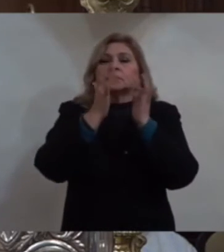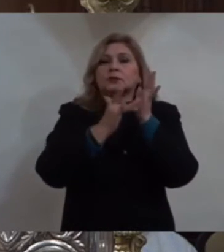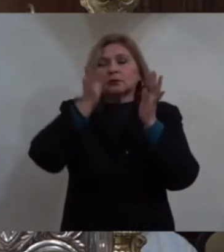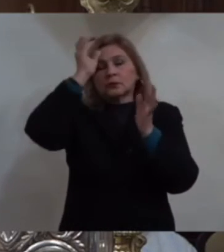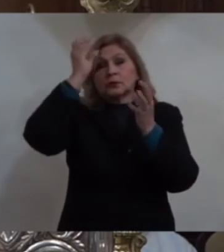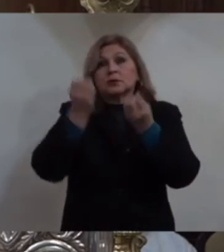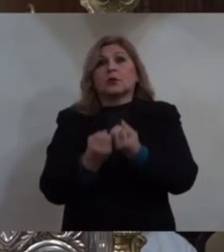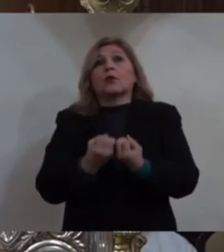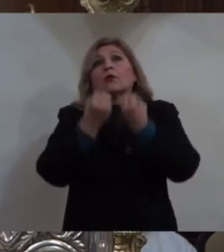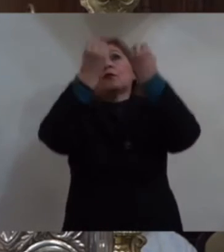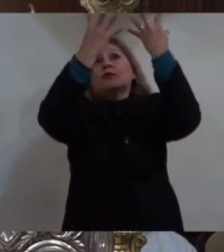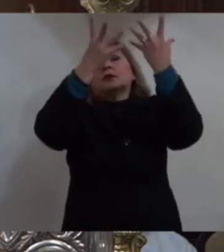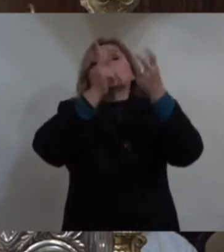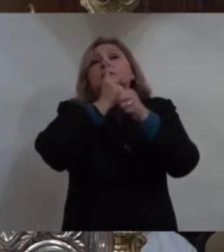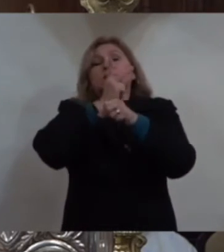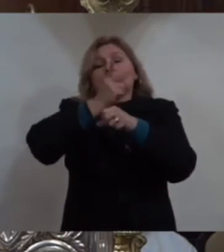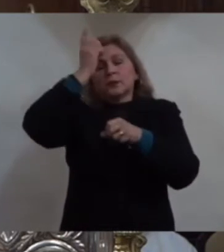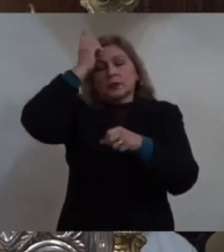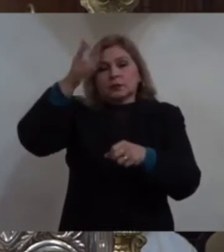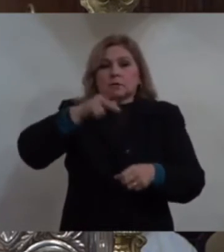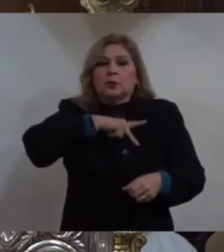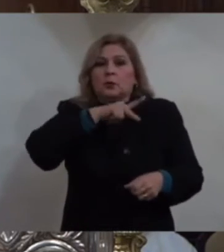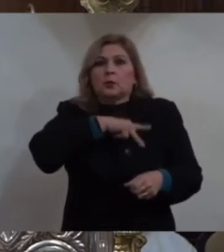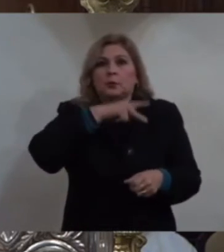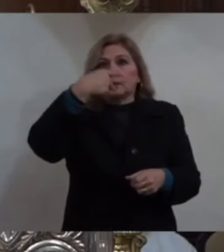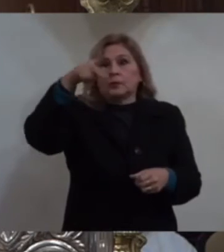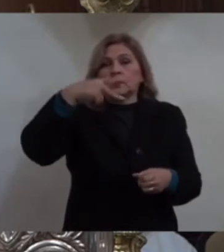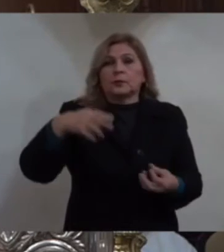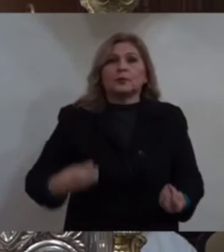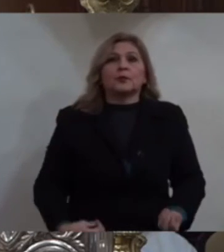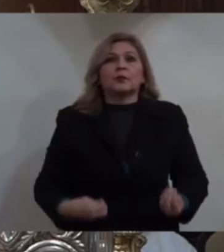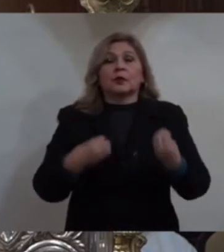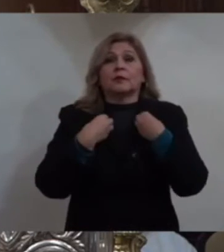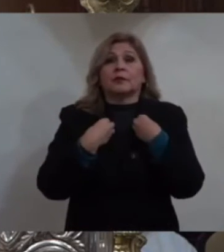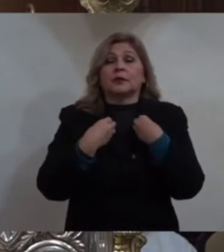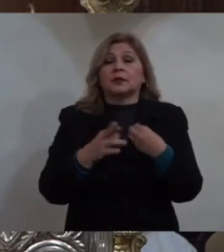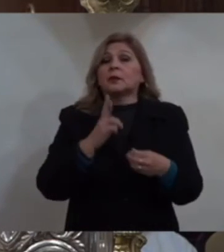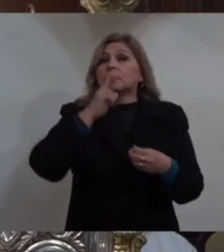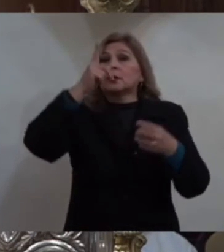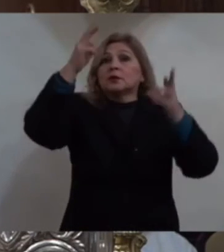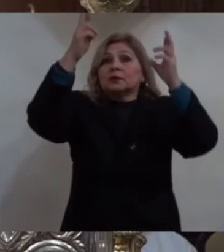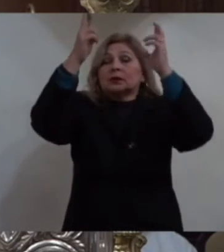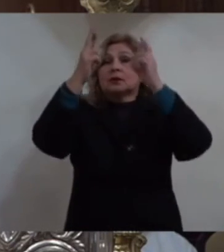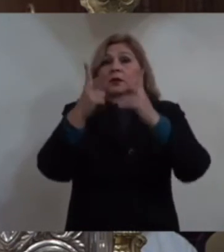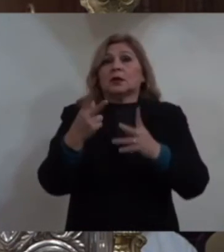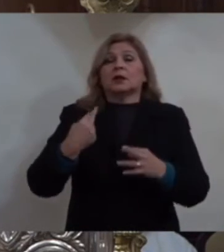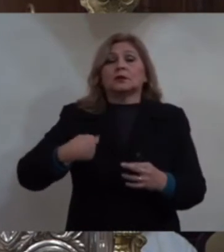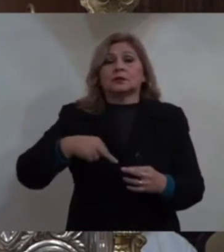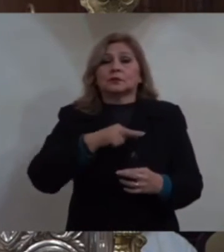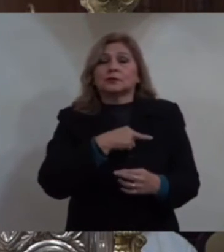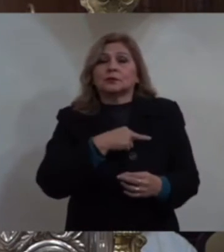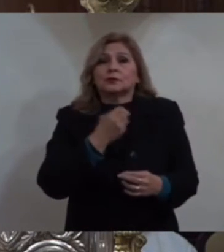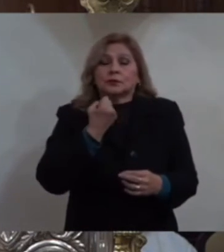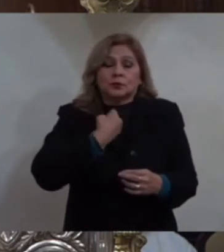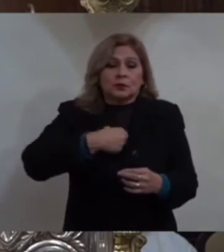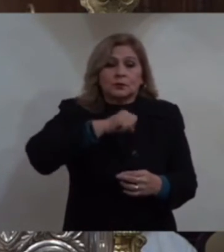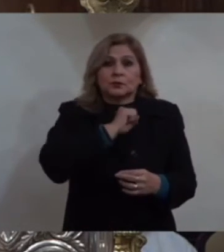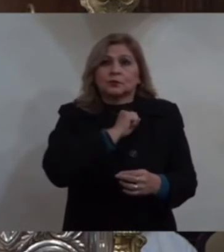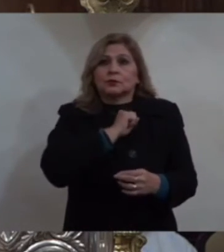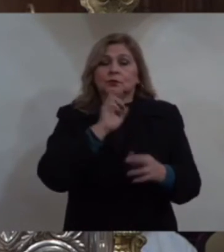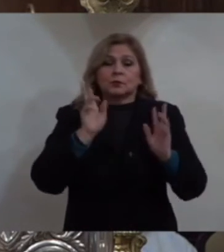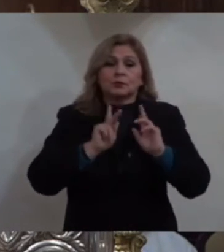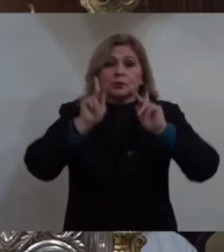Dios nuestra vida, la mejor ofrenda de nosotros. También somos puente